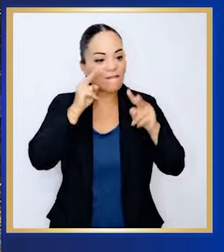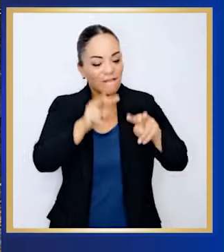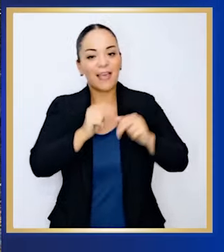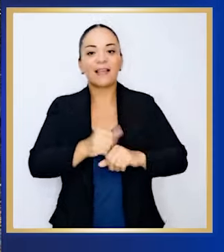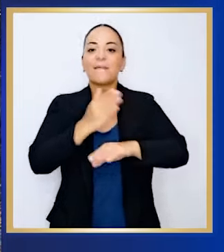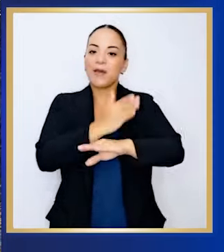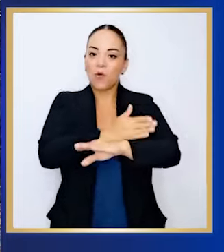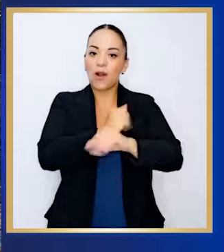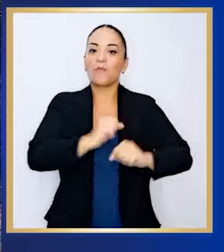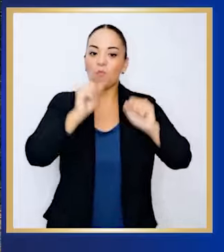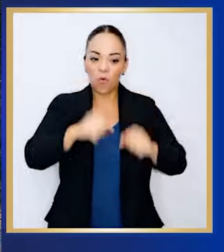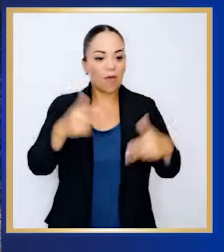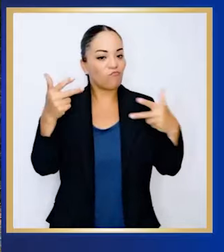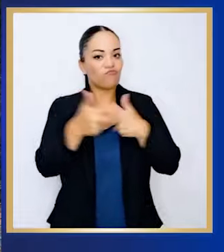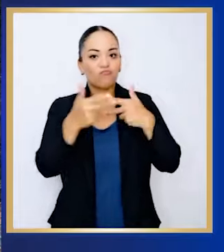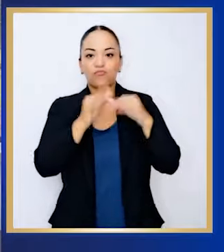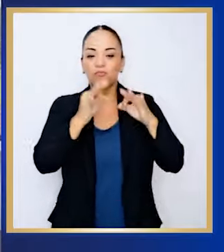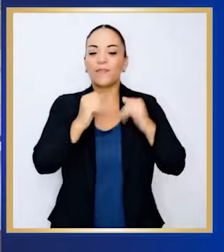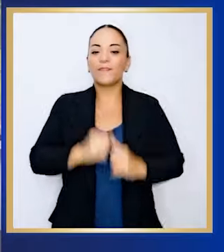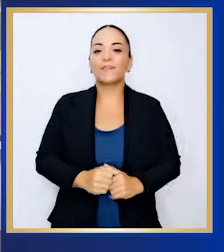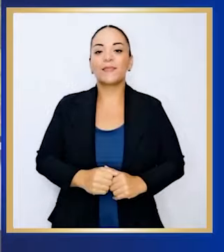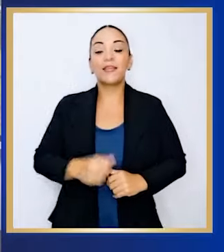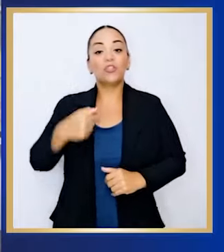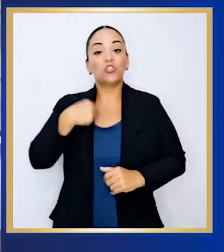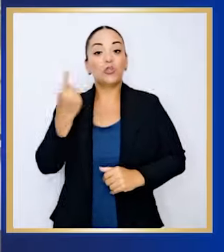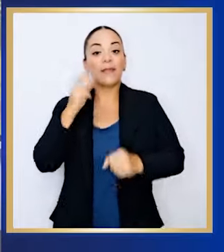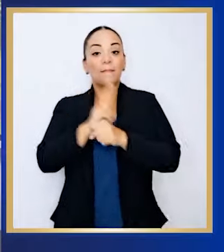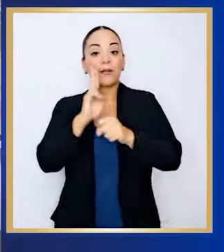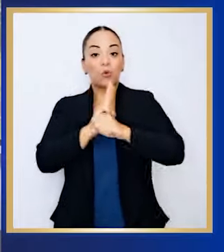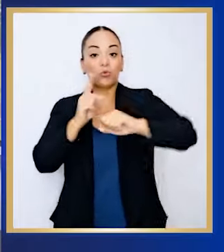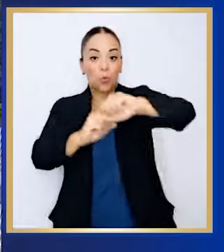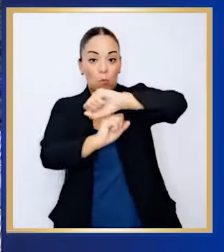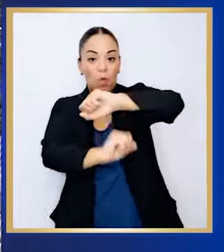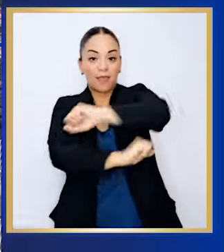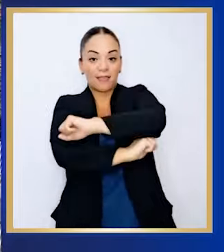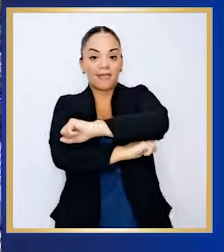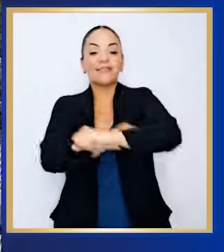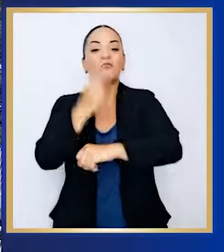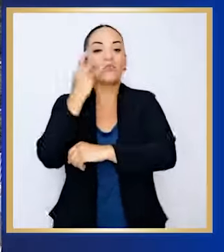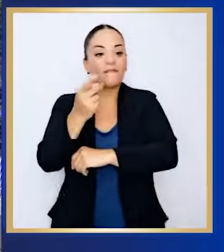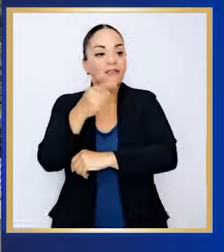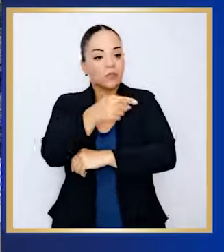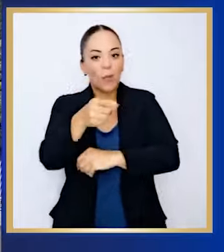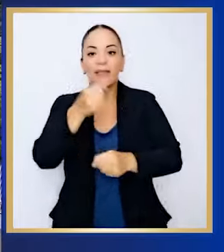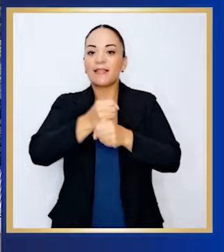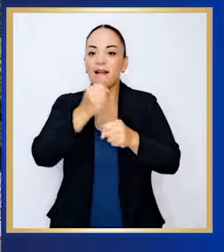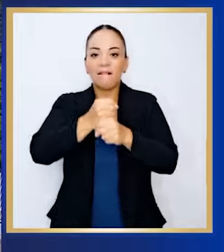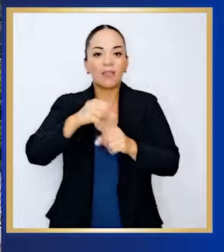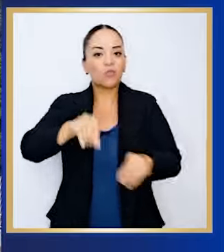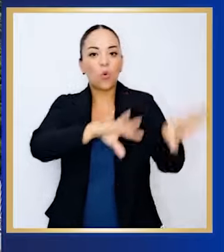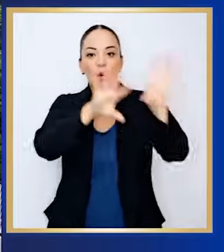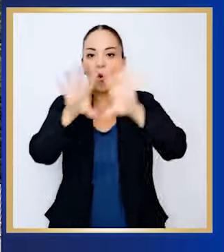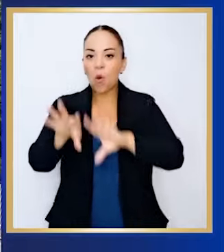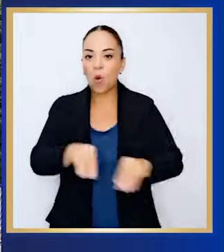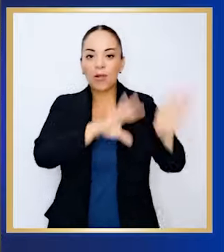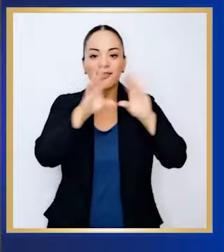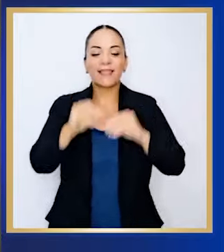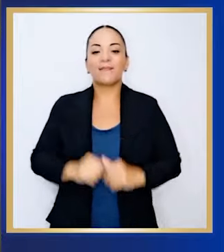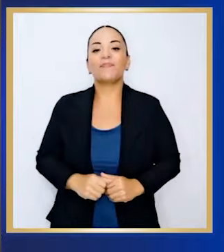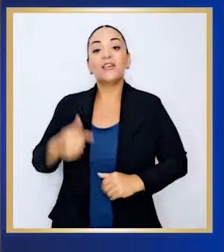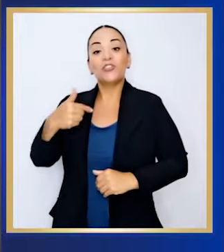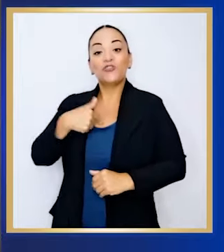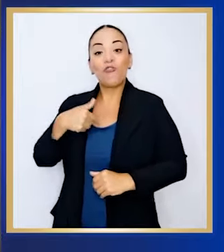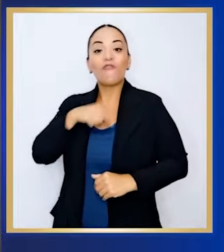mejorar, que podamos subir bien. Yo siempre paso por ese puente y he visto que están trabajando de noche y de día.